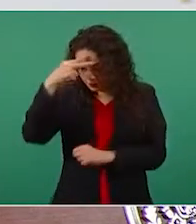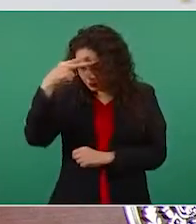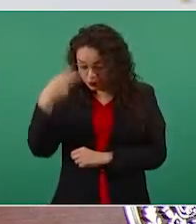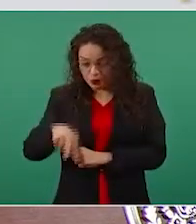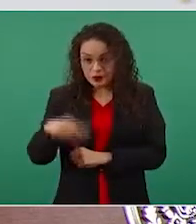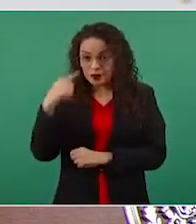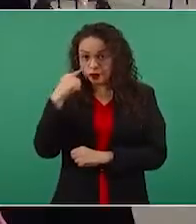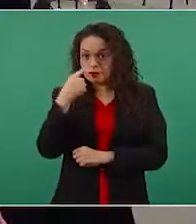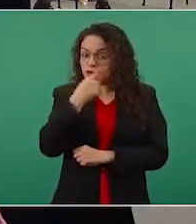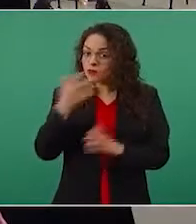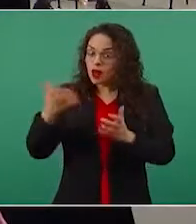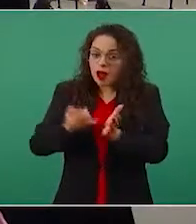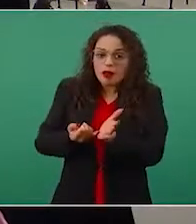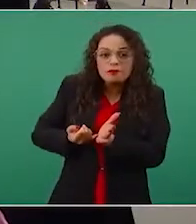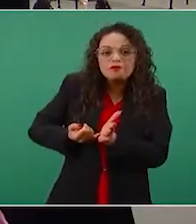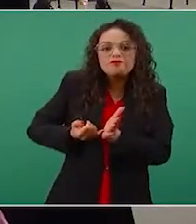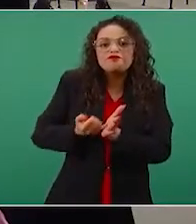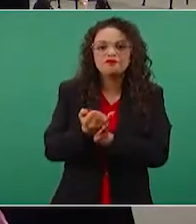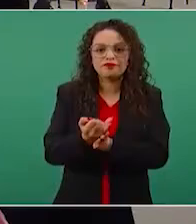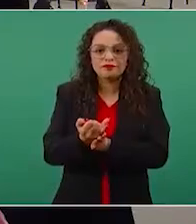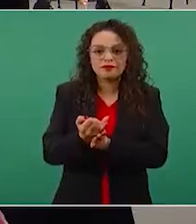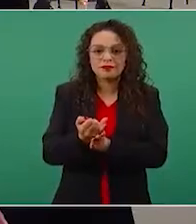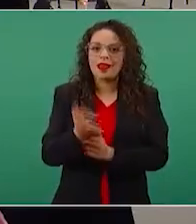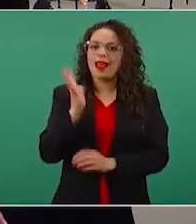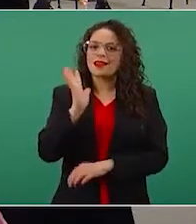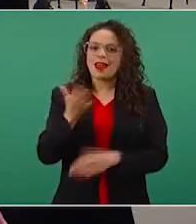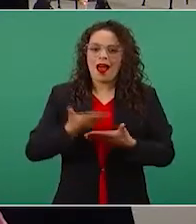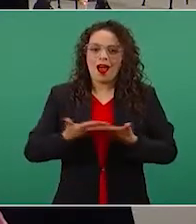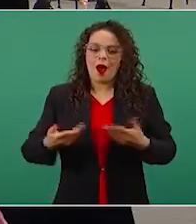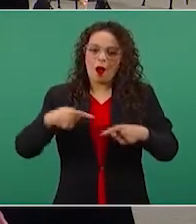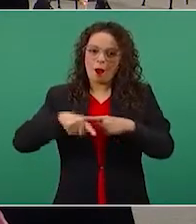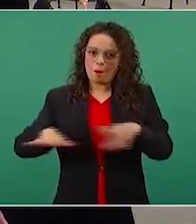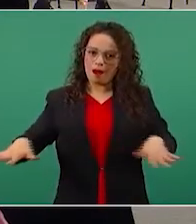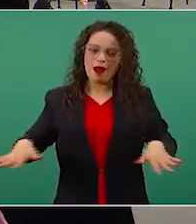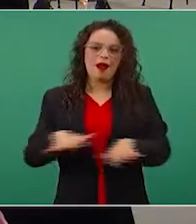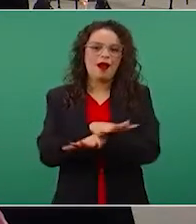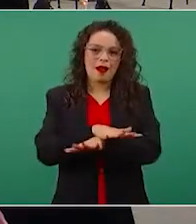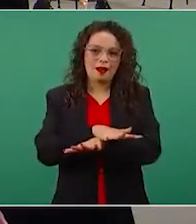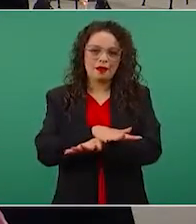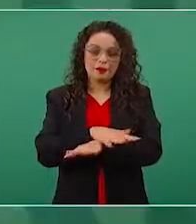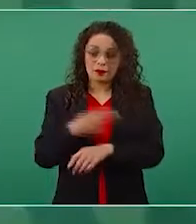se dan los cambios. entonces, estamos obligados.